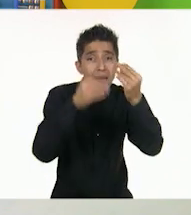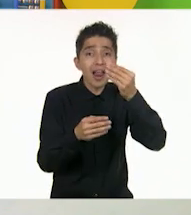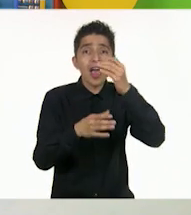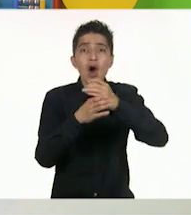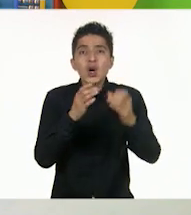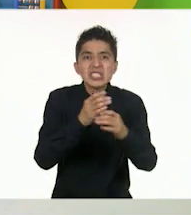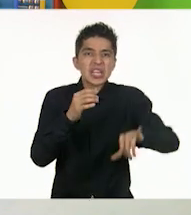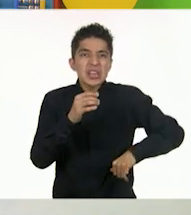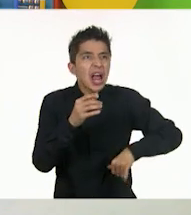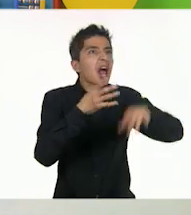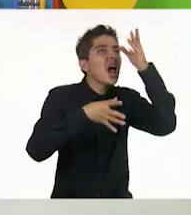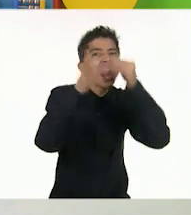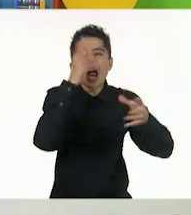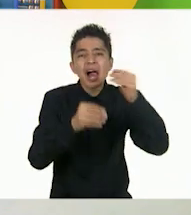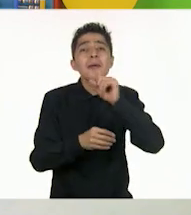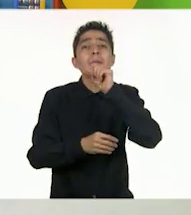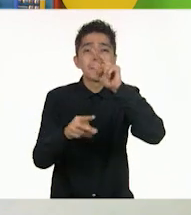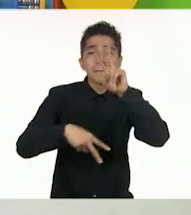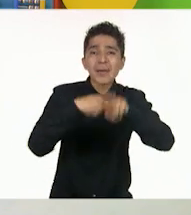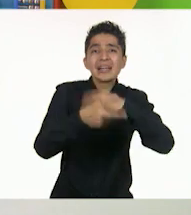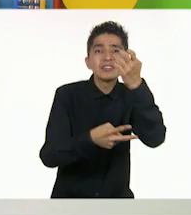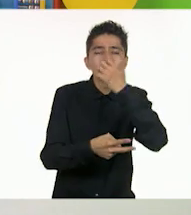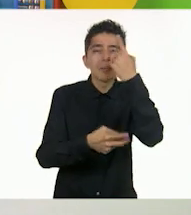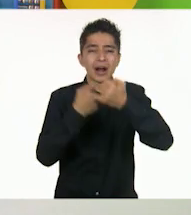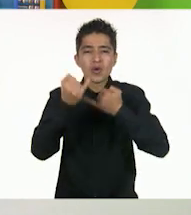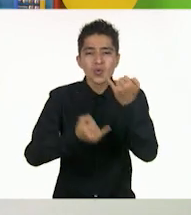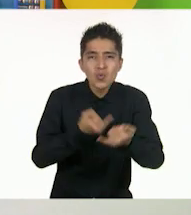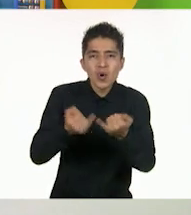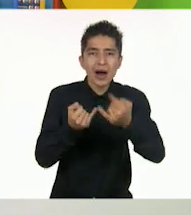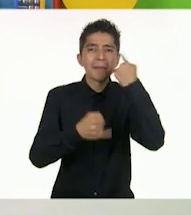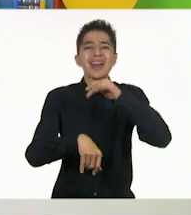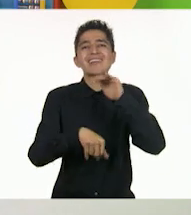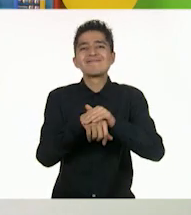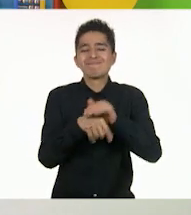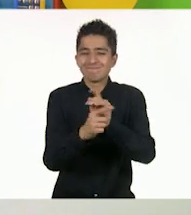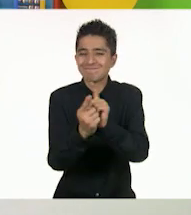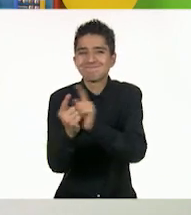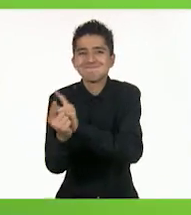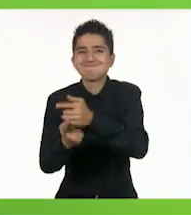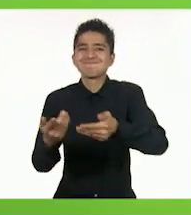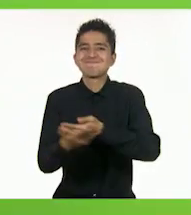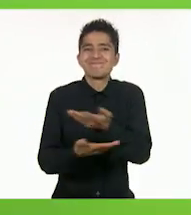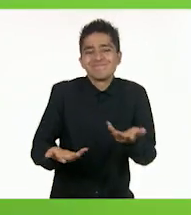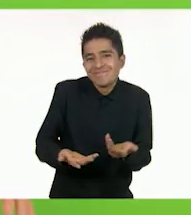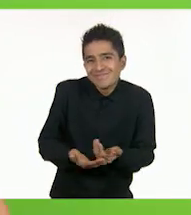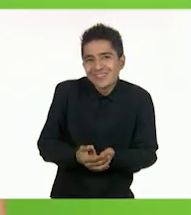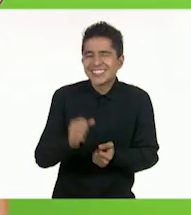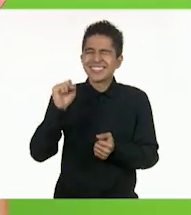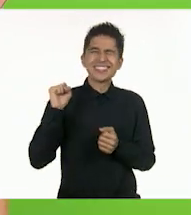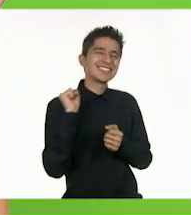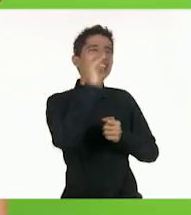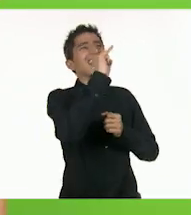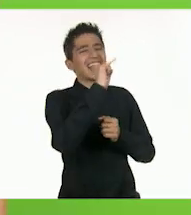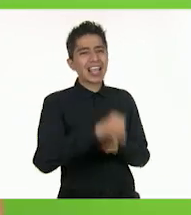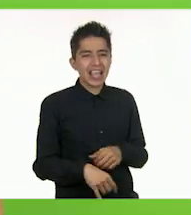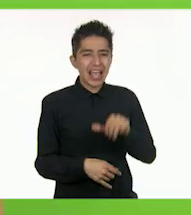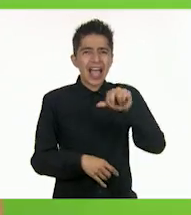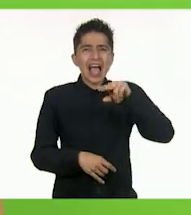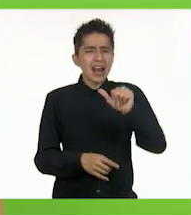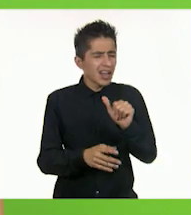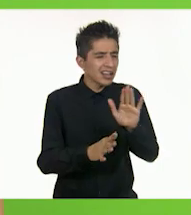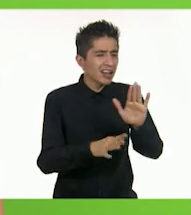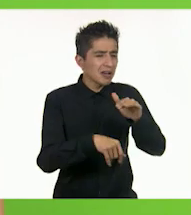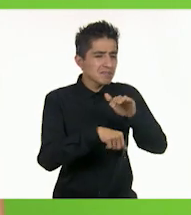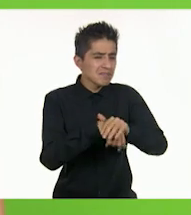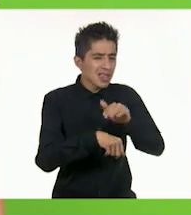Pero también van a la escuela para jugar y para tener amigos. ¡Sí! Ay, Ana, hablando de amigos.